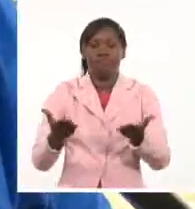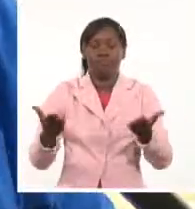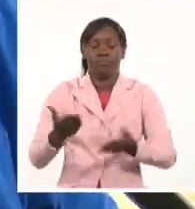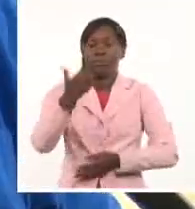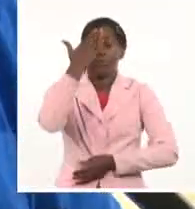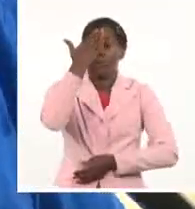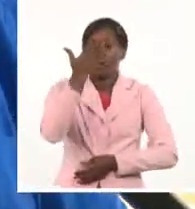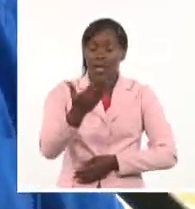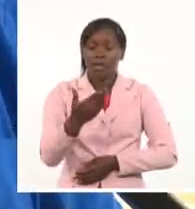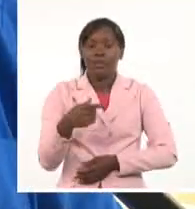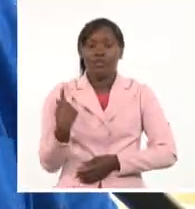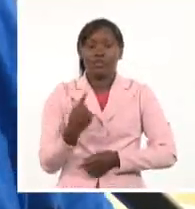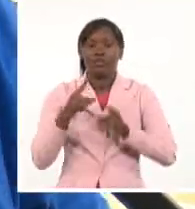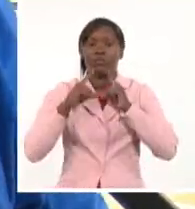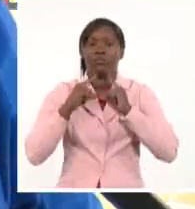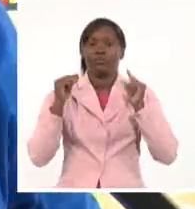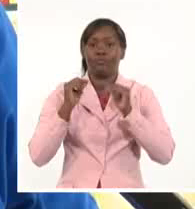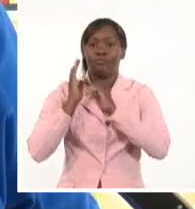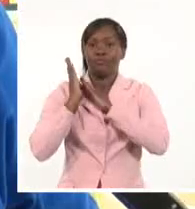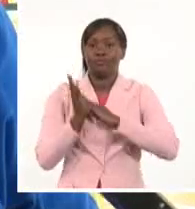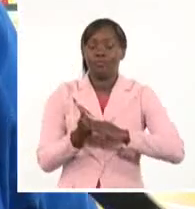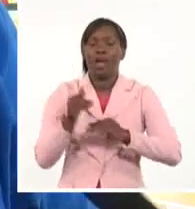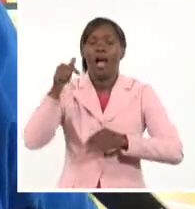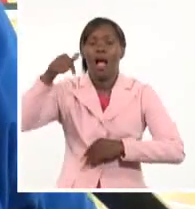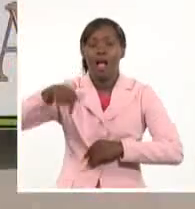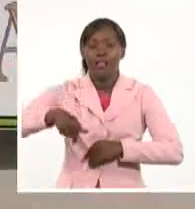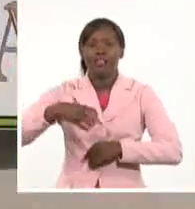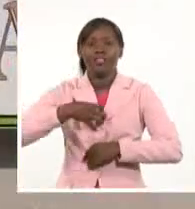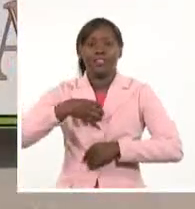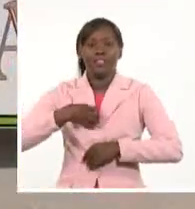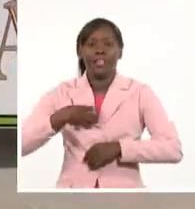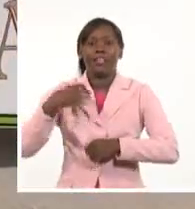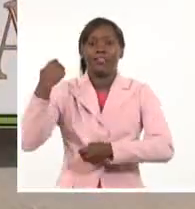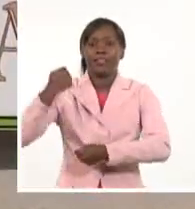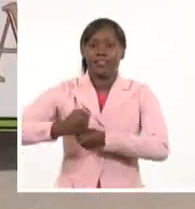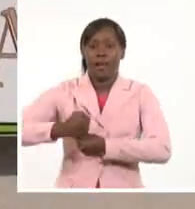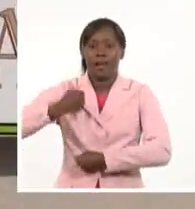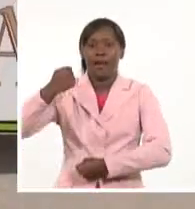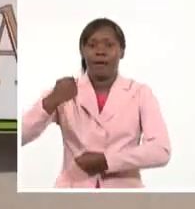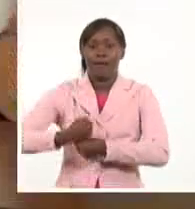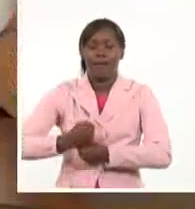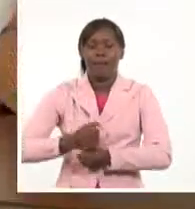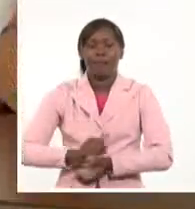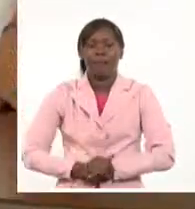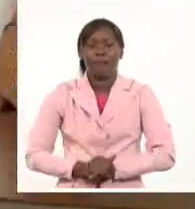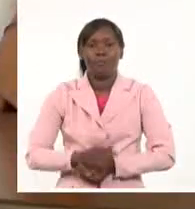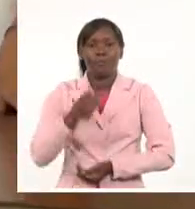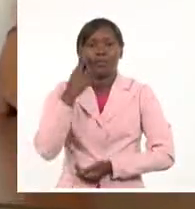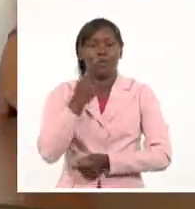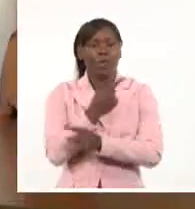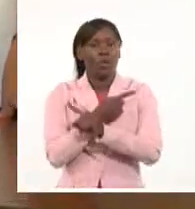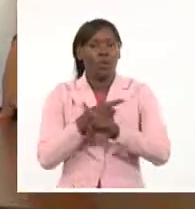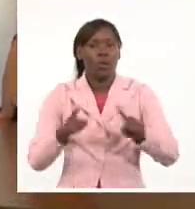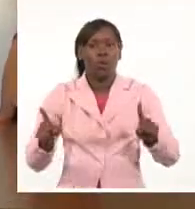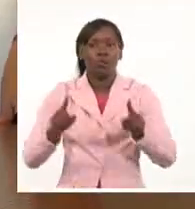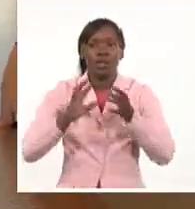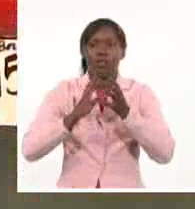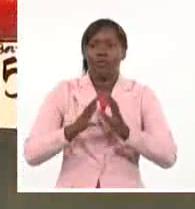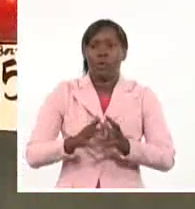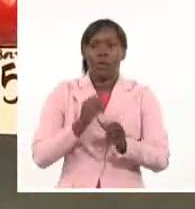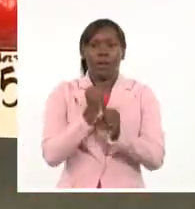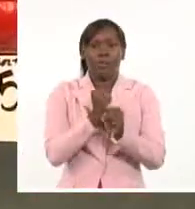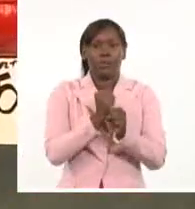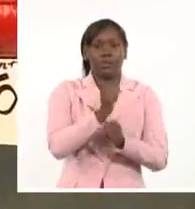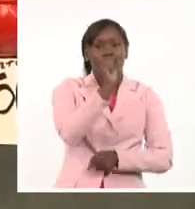Hoy la barriada no se ha cerrado, hoy la piscina no se ha cerrado. Se ve otra imagen, otra perspectiva de los trabajadores,